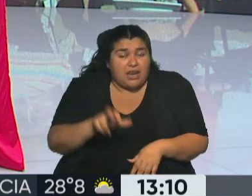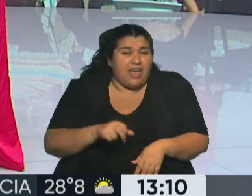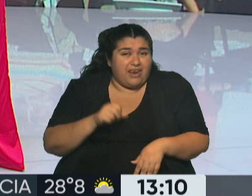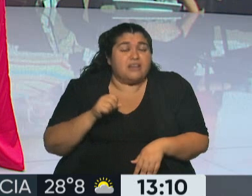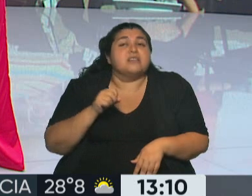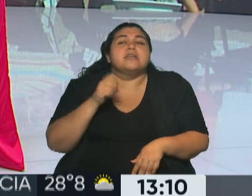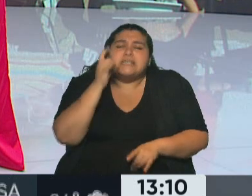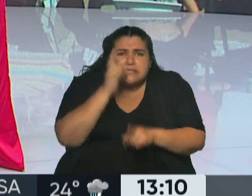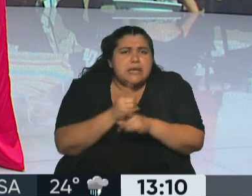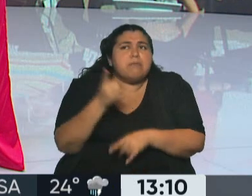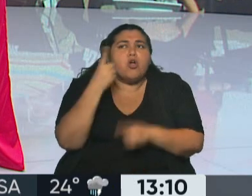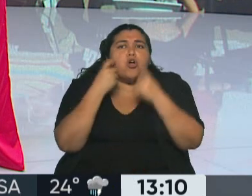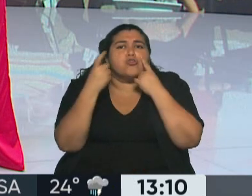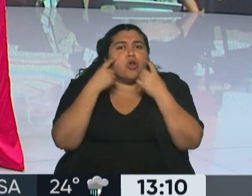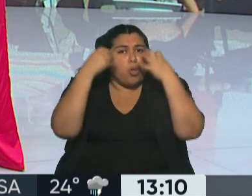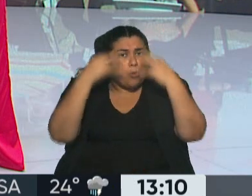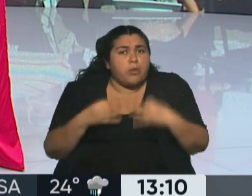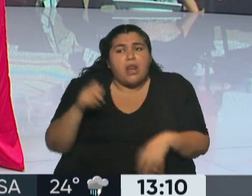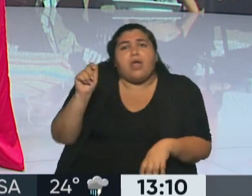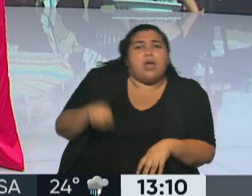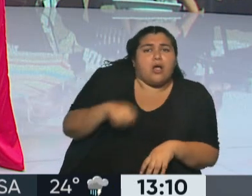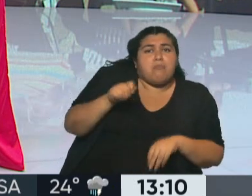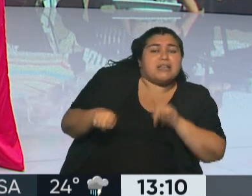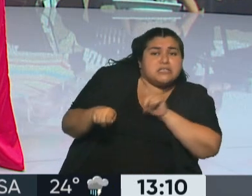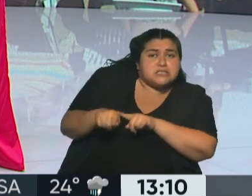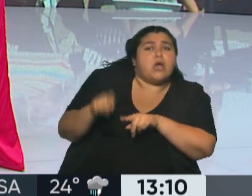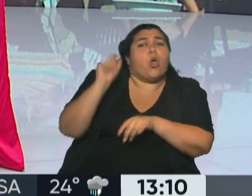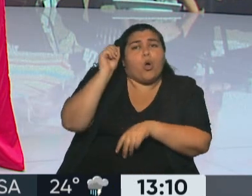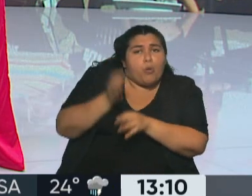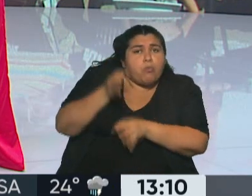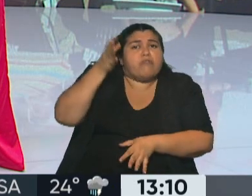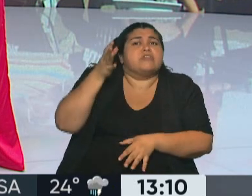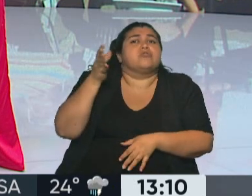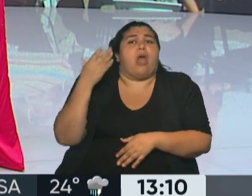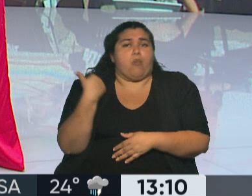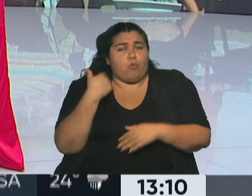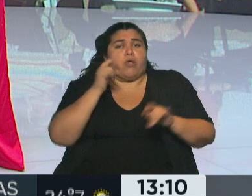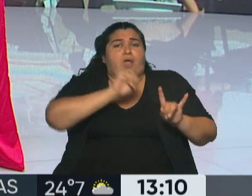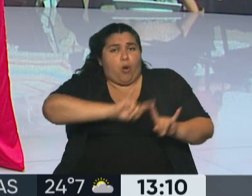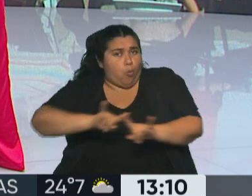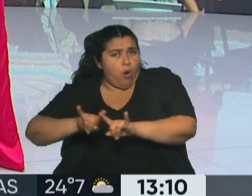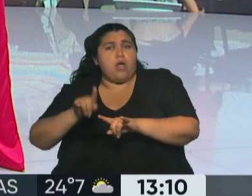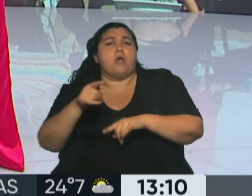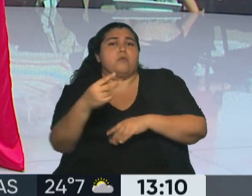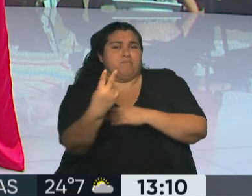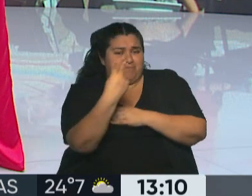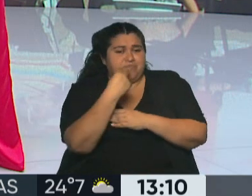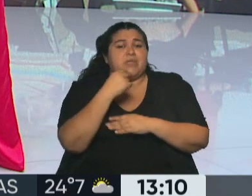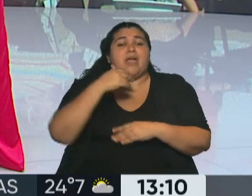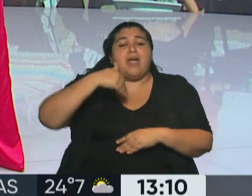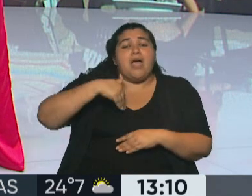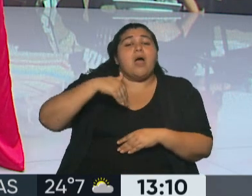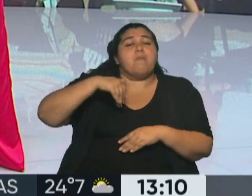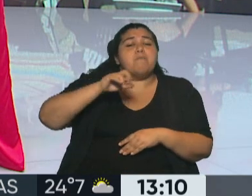siempre verifique que detrás hay un martillero y correo público que esté activo, pueden ingresar en la página nuestra, Martilleros MDT,